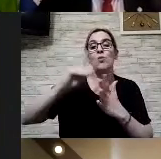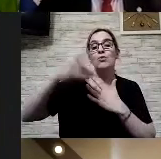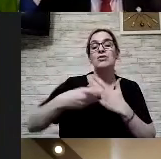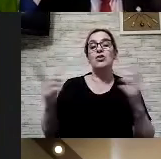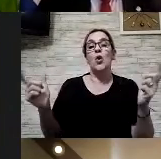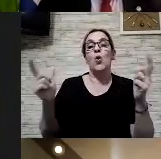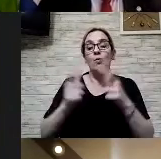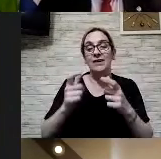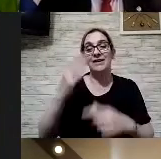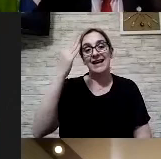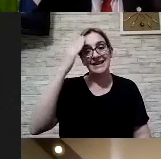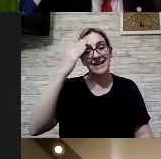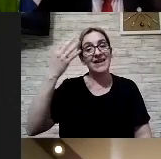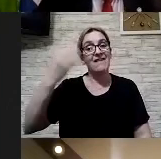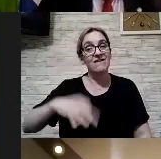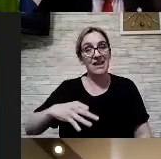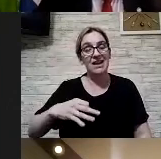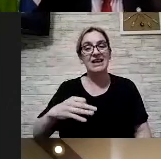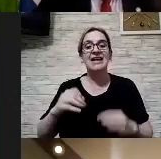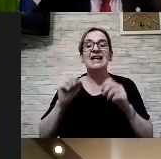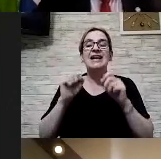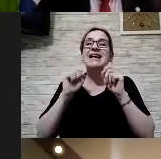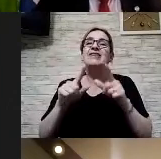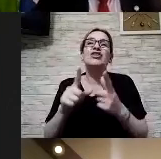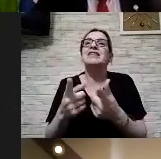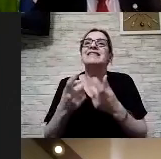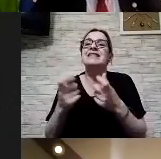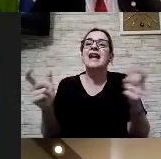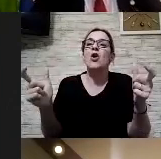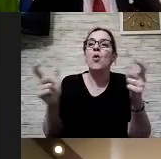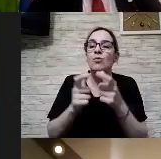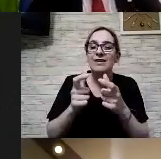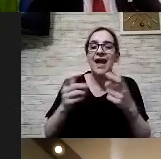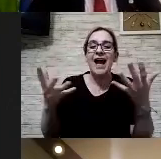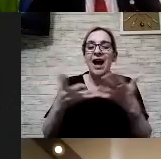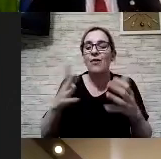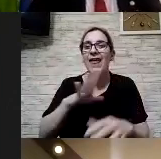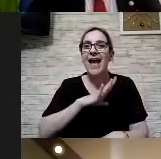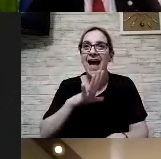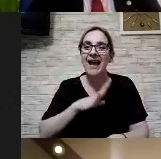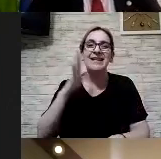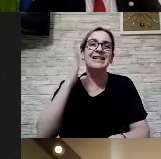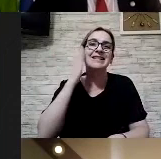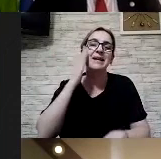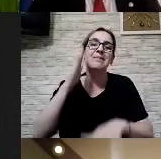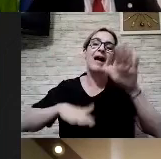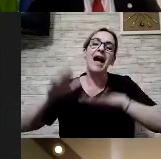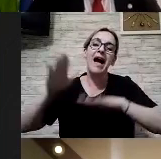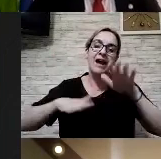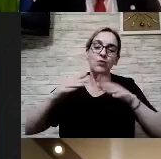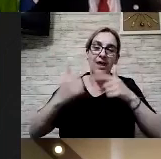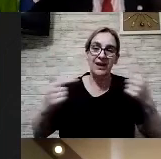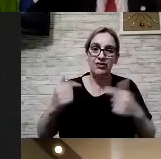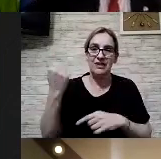cuenta y esto es que es necesario que la comunidad tenga en cuenta algunos lazos fuertes ¿sí?